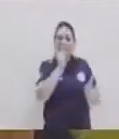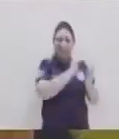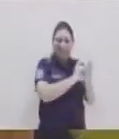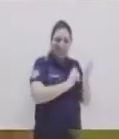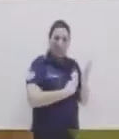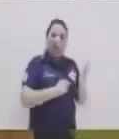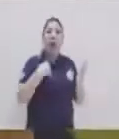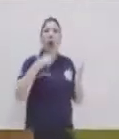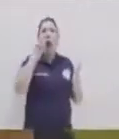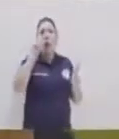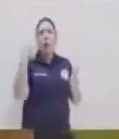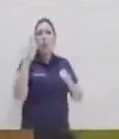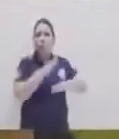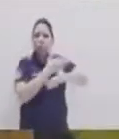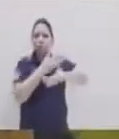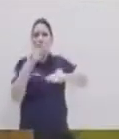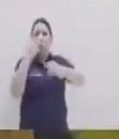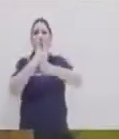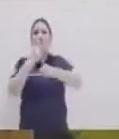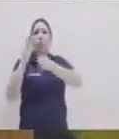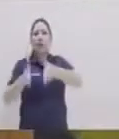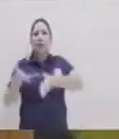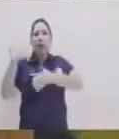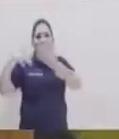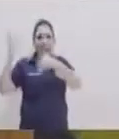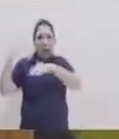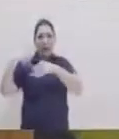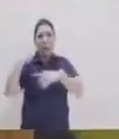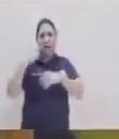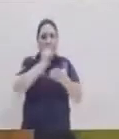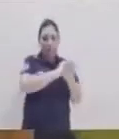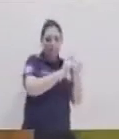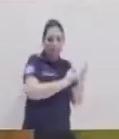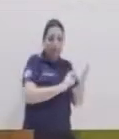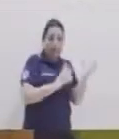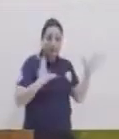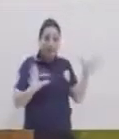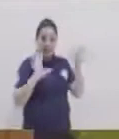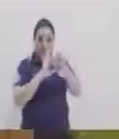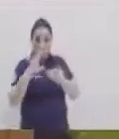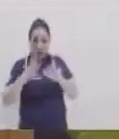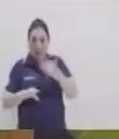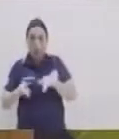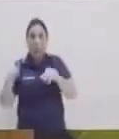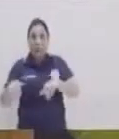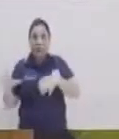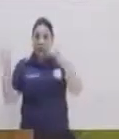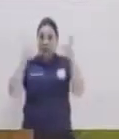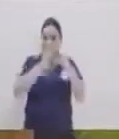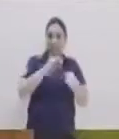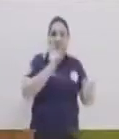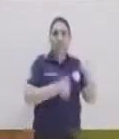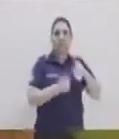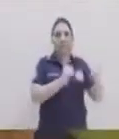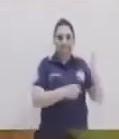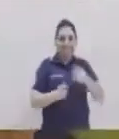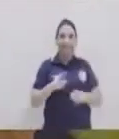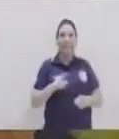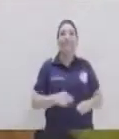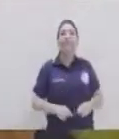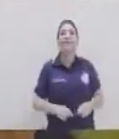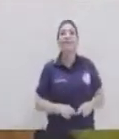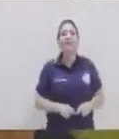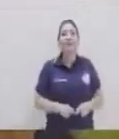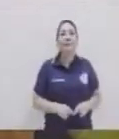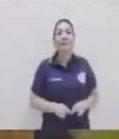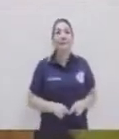el compositor es un gran músico guatemalteco, acreedor de las palmas académicas, que su nombre es Jesús Castillo.